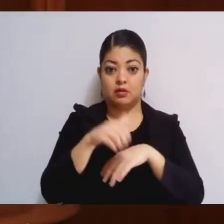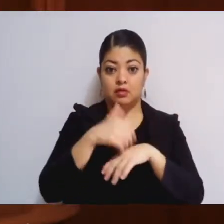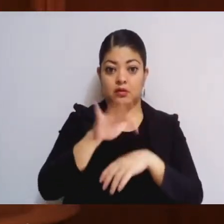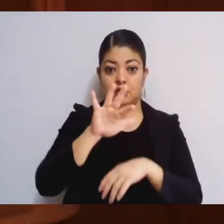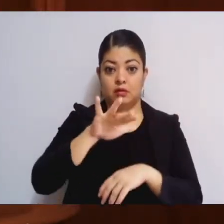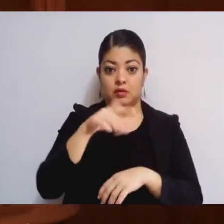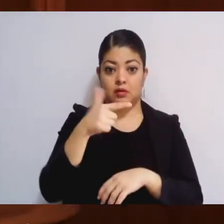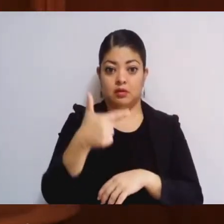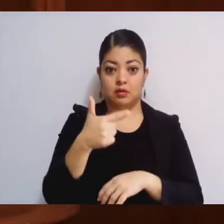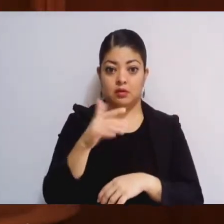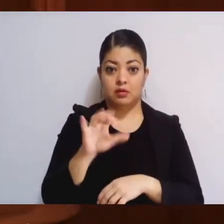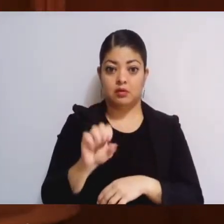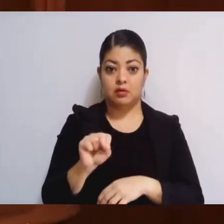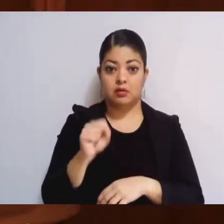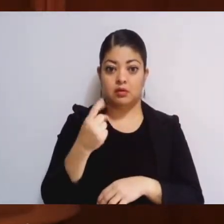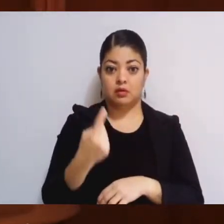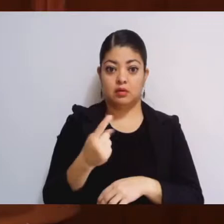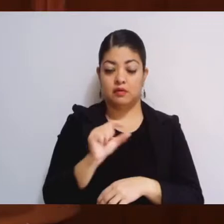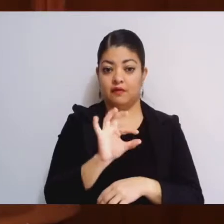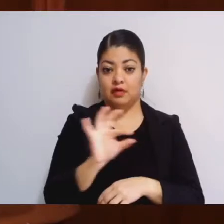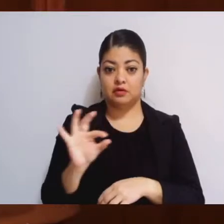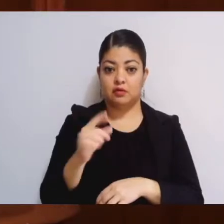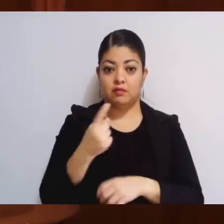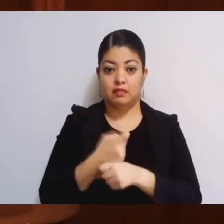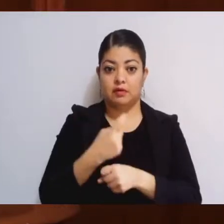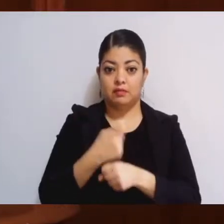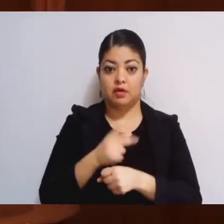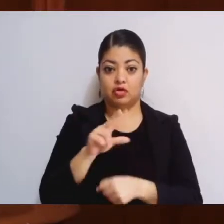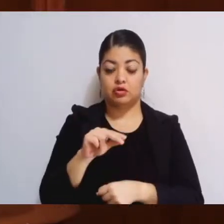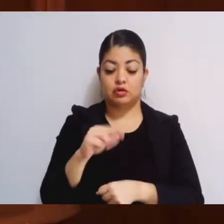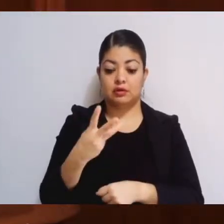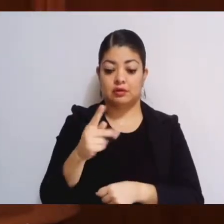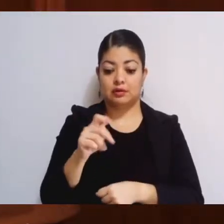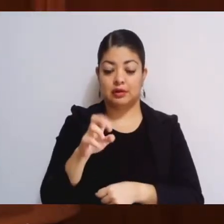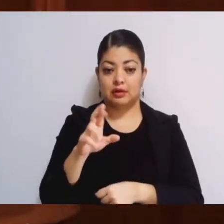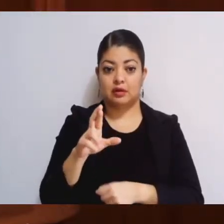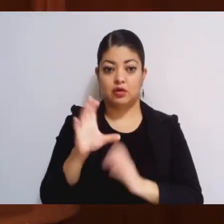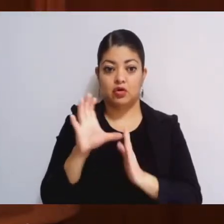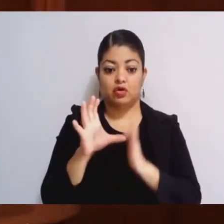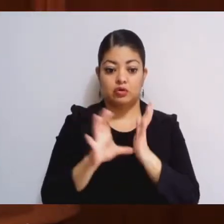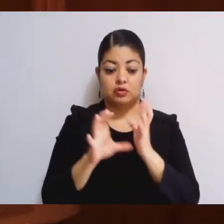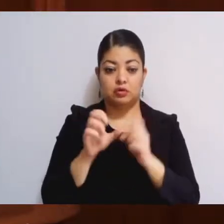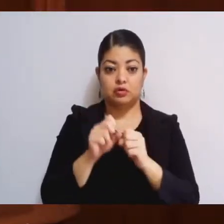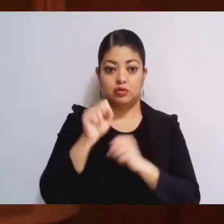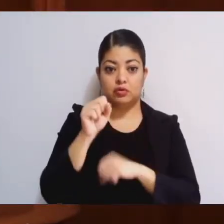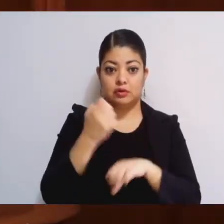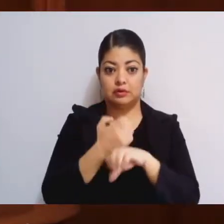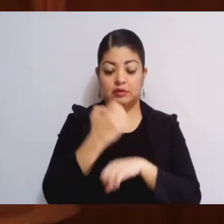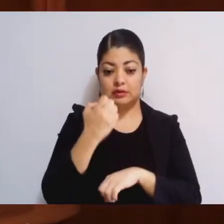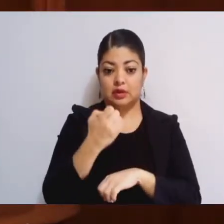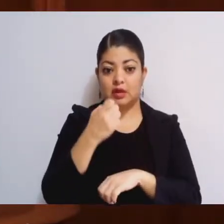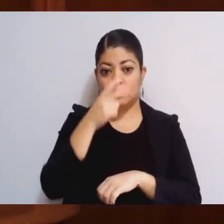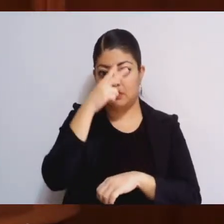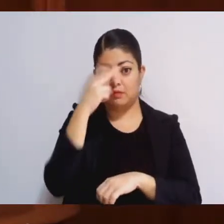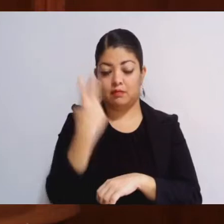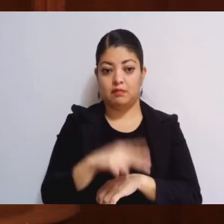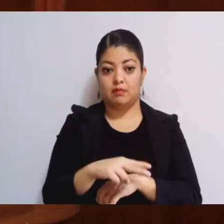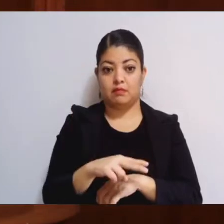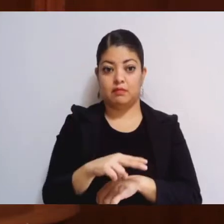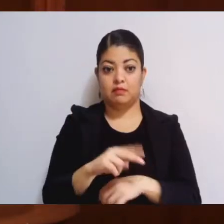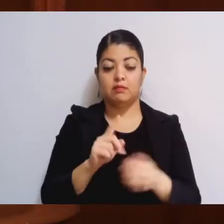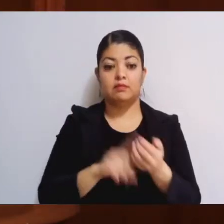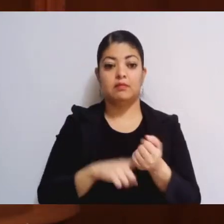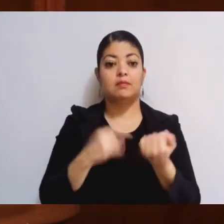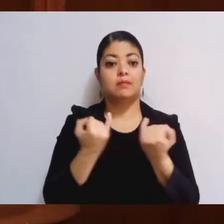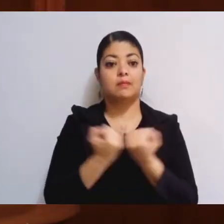61, fracción primera y 83 ter de la Constitución Política del Estado Libre y Soberano de México, así